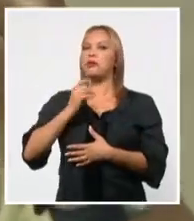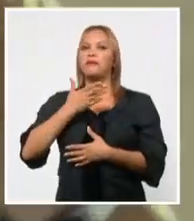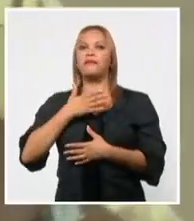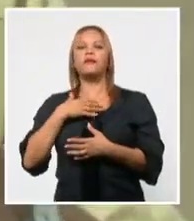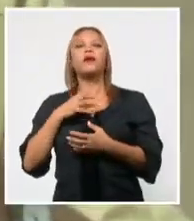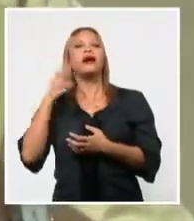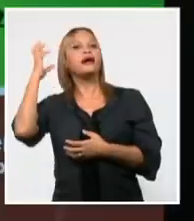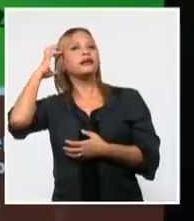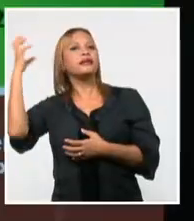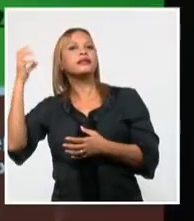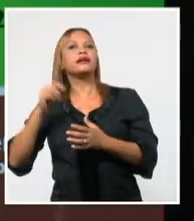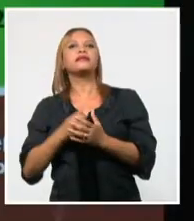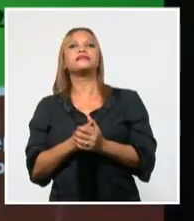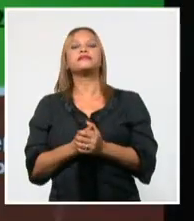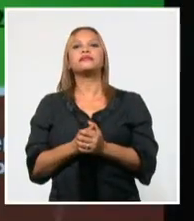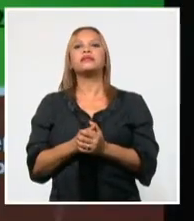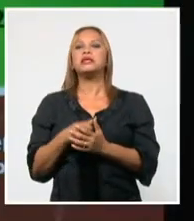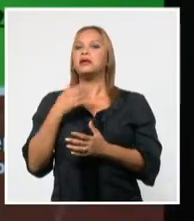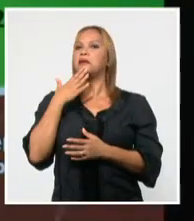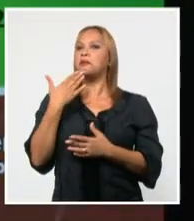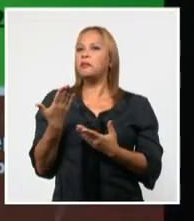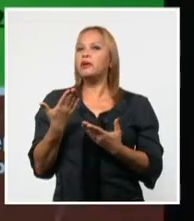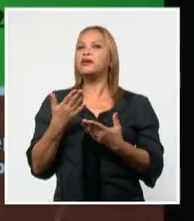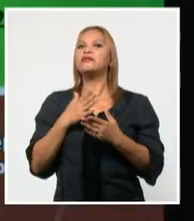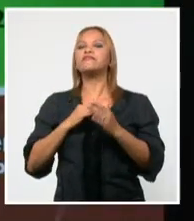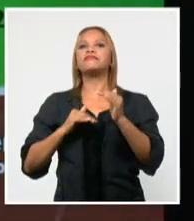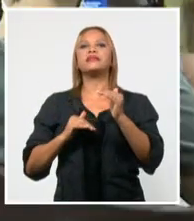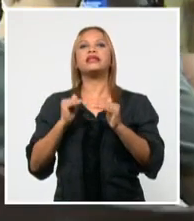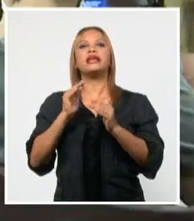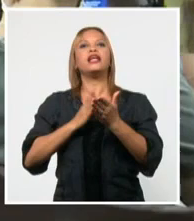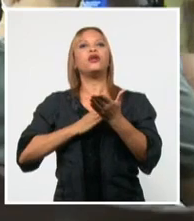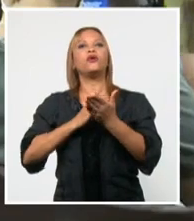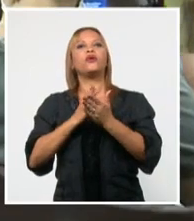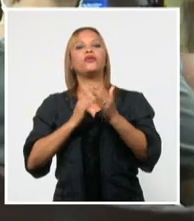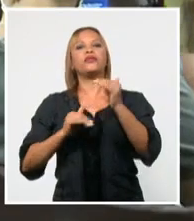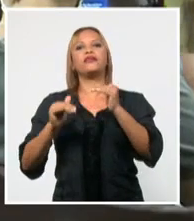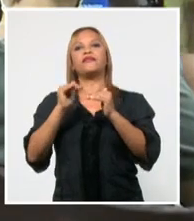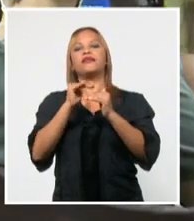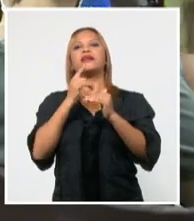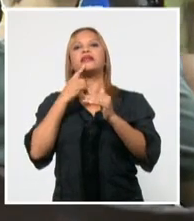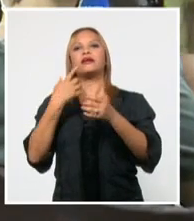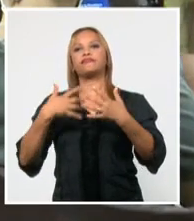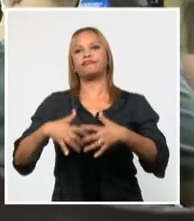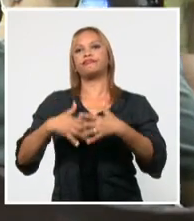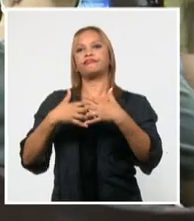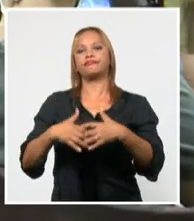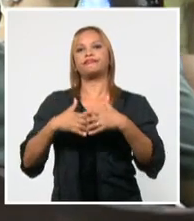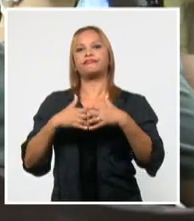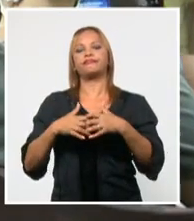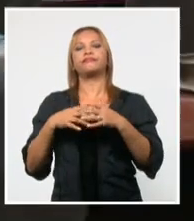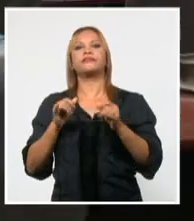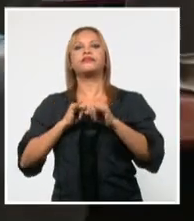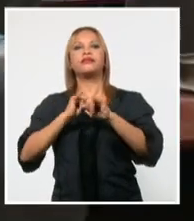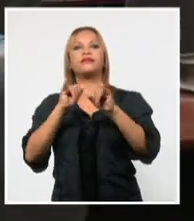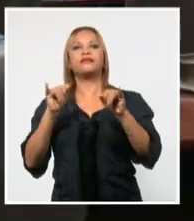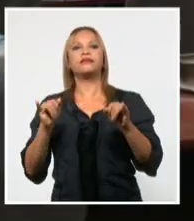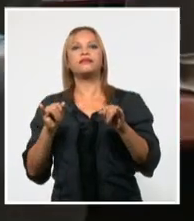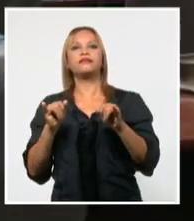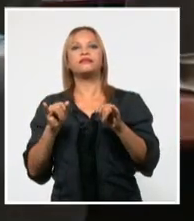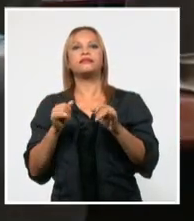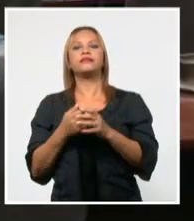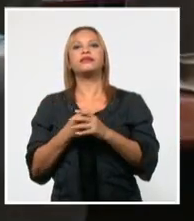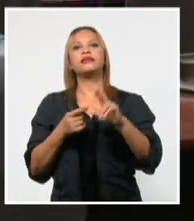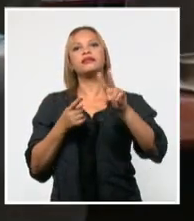sin dudas tendrá un beneficio en los niveles de producción. Manolo Rodríguez Salas, Sistema